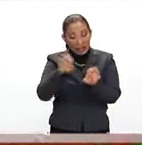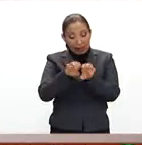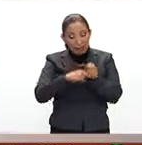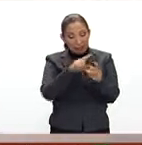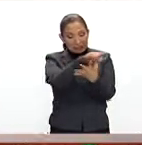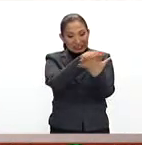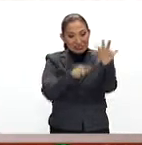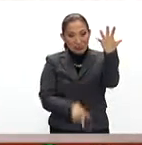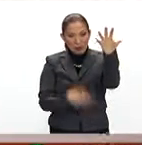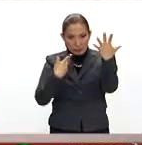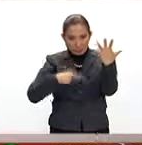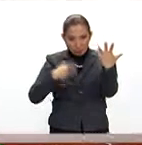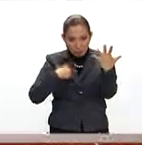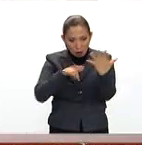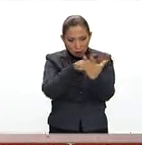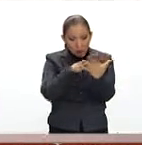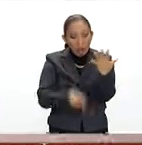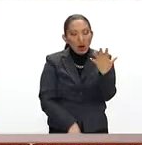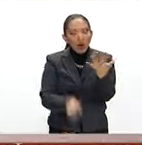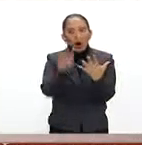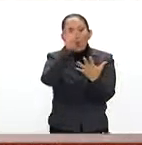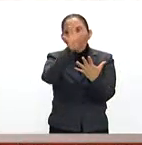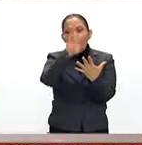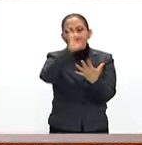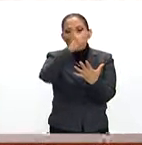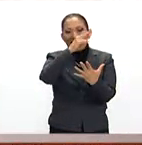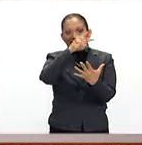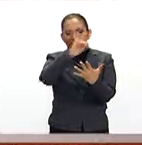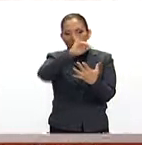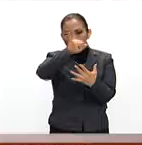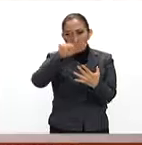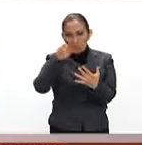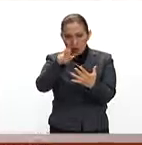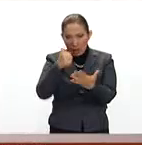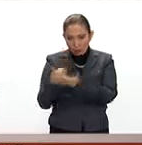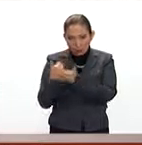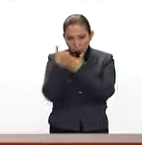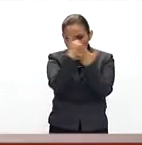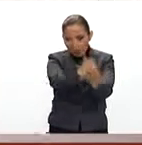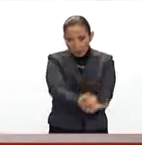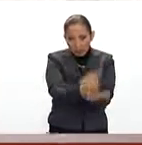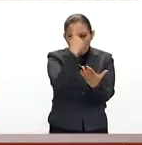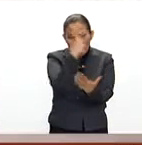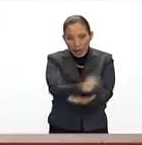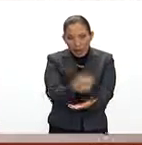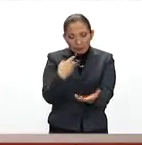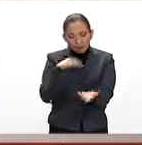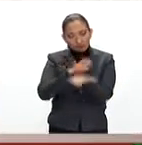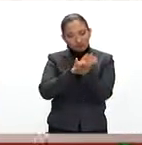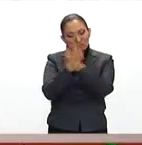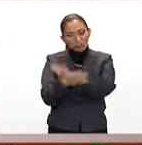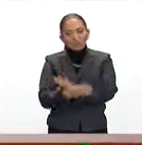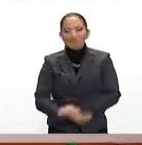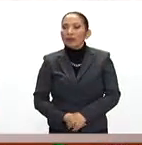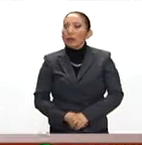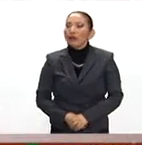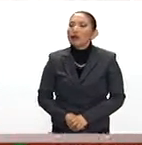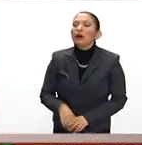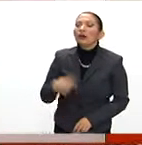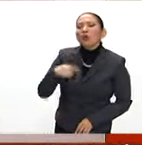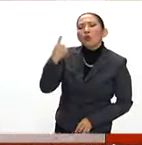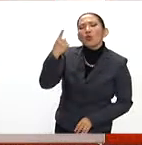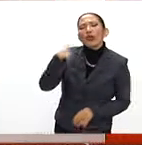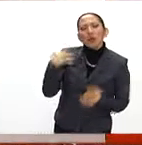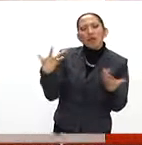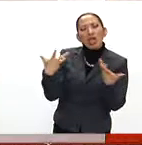decidimos buscar talento para la parte de mercadotecnia, talento para la parte de la aplicación móvil, talento en toda la